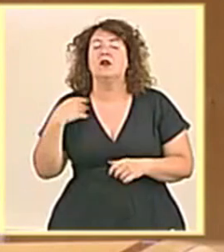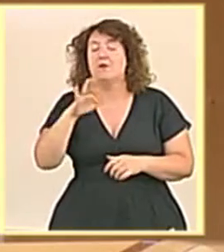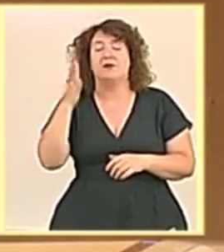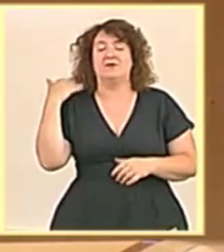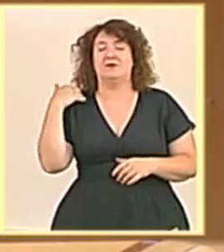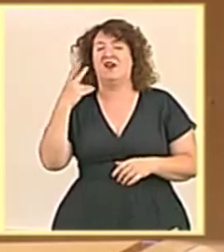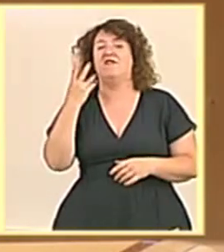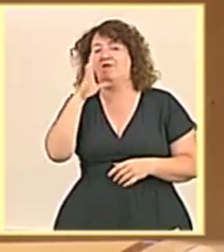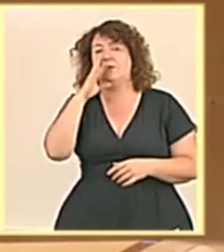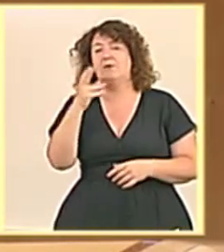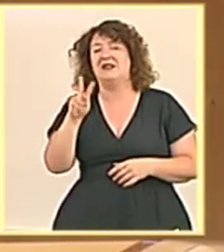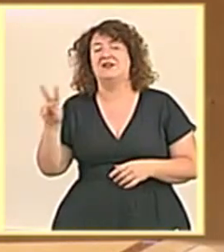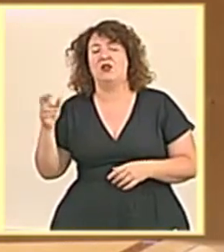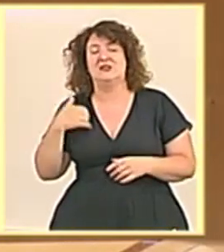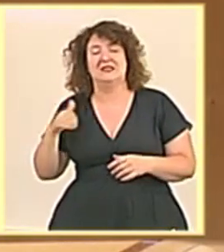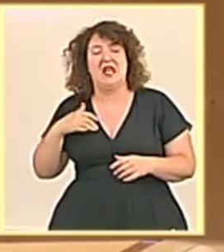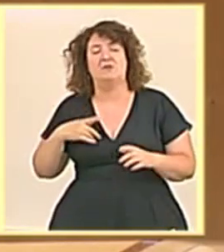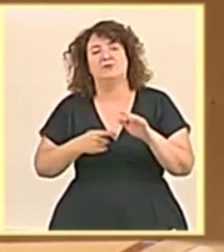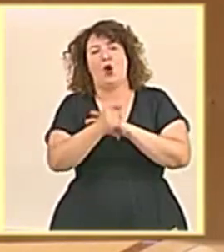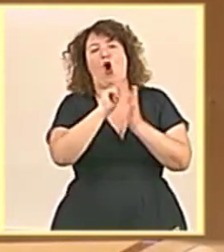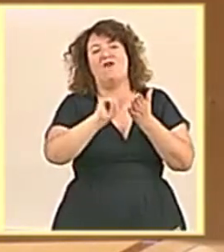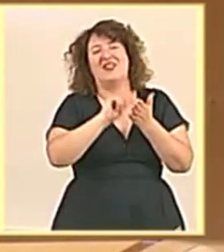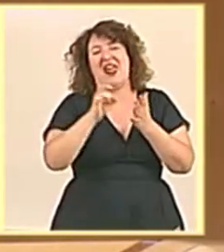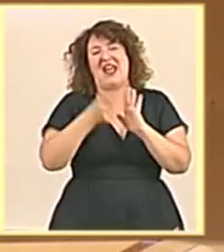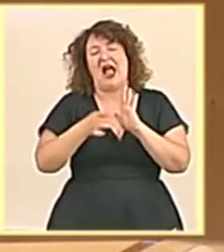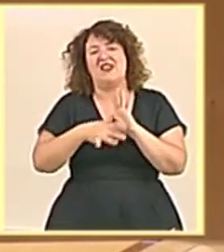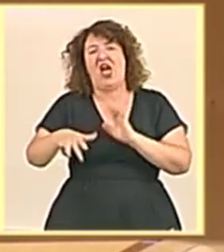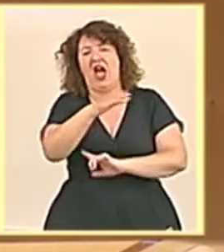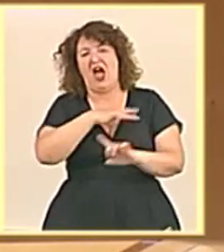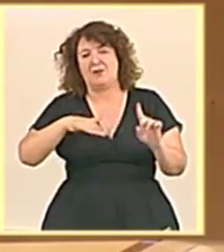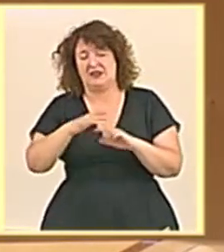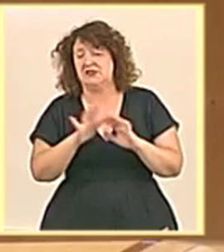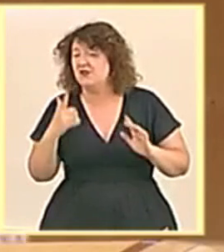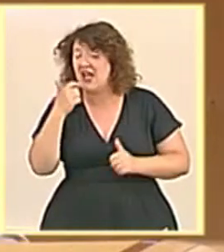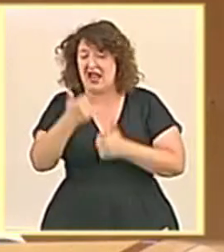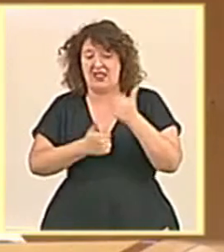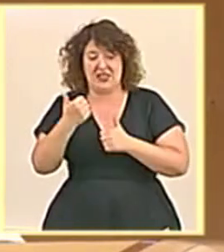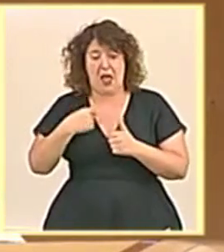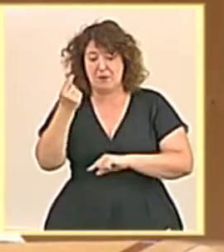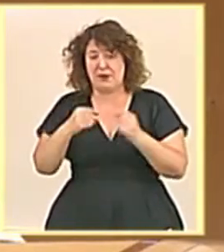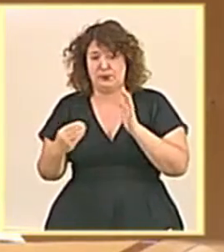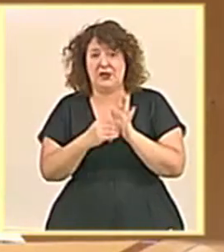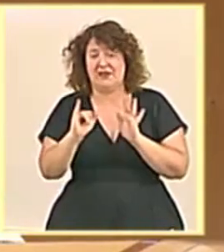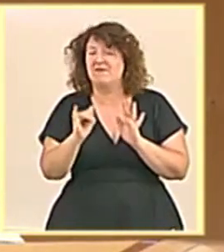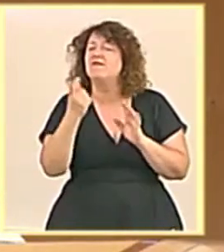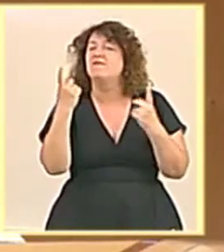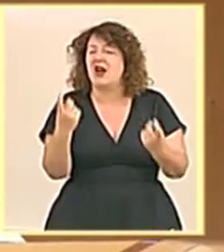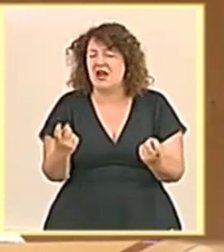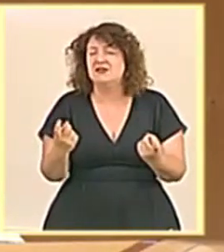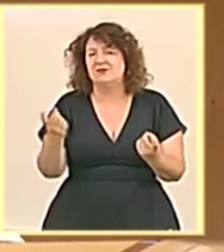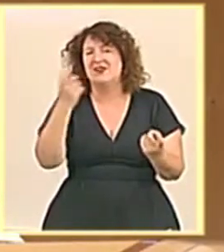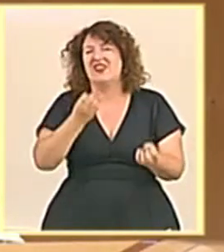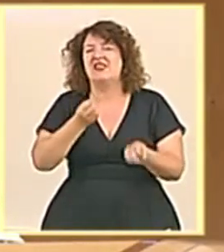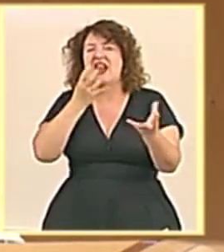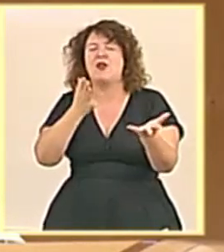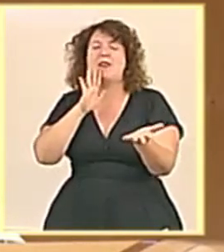Dirección General de Calidad y Evaluación Ambiental. Su licitación, por tanto, presupuestada para este año, está pendiente de obtener la